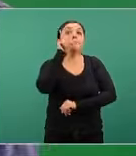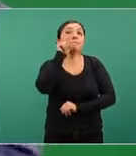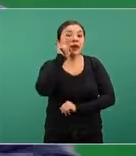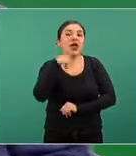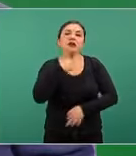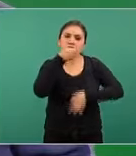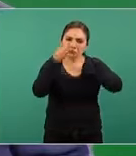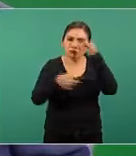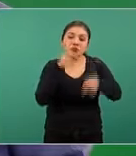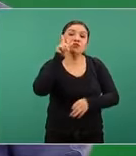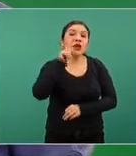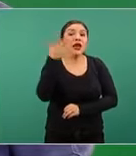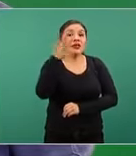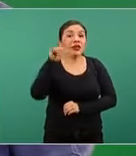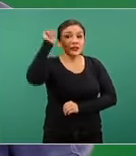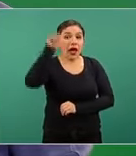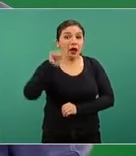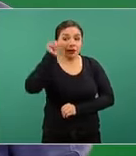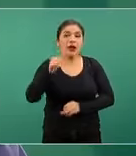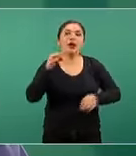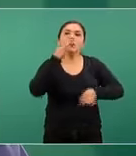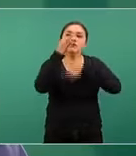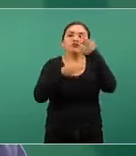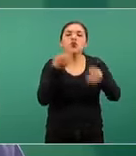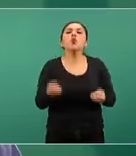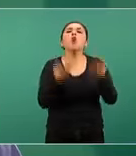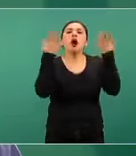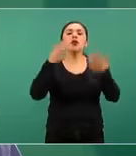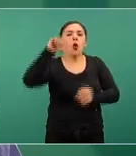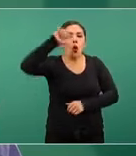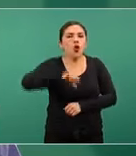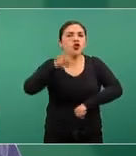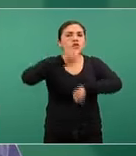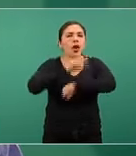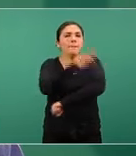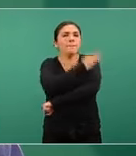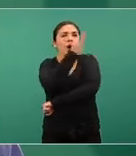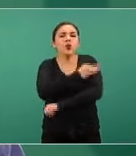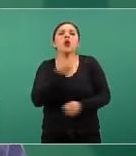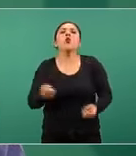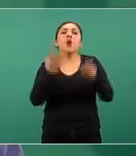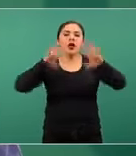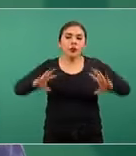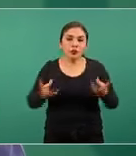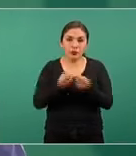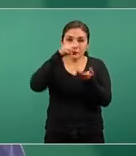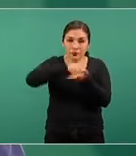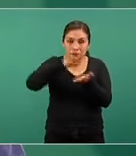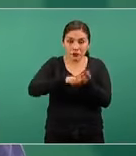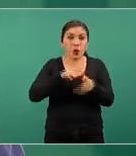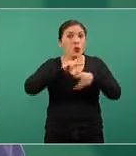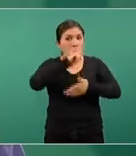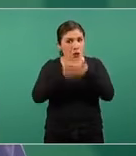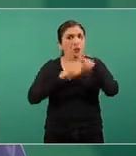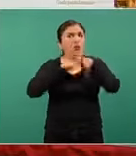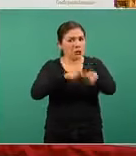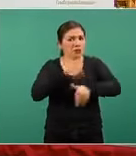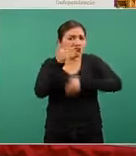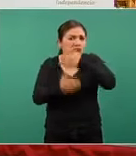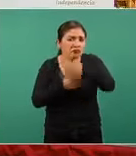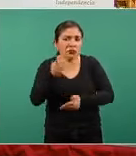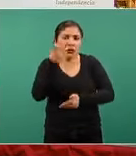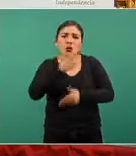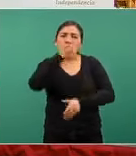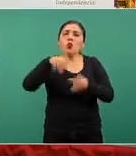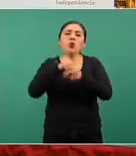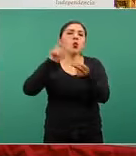actualización mañana 10 de abril la actualización sobre cuánto se puso hoy de vacunas el programa sigue avanzando es un programa de